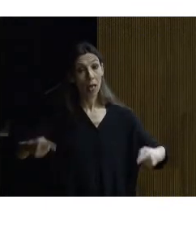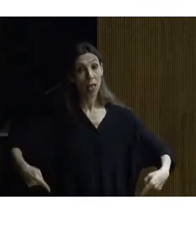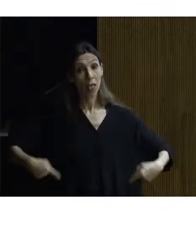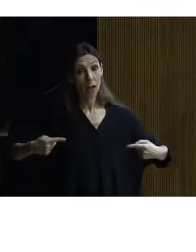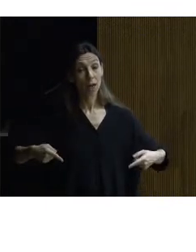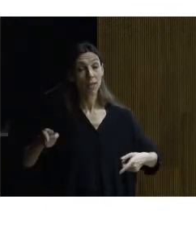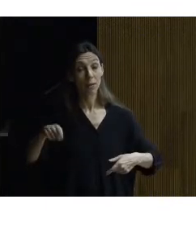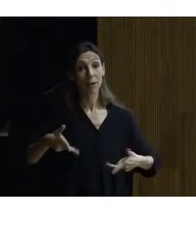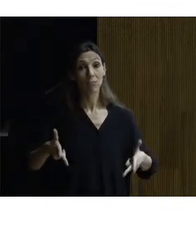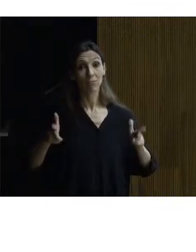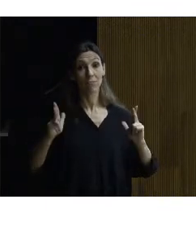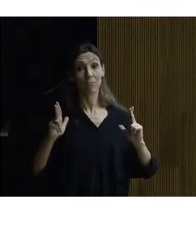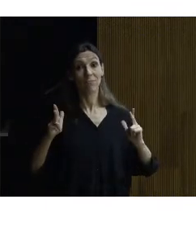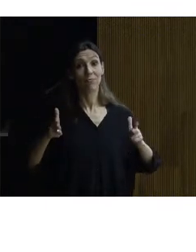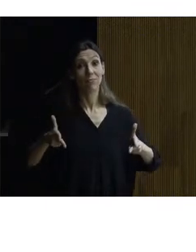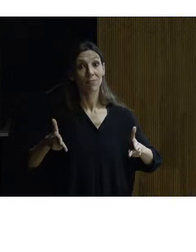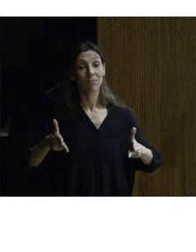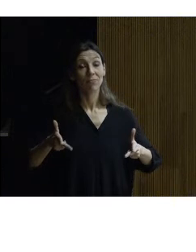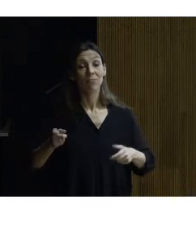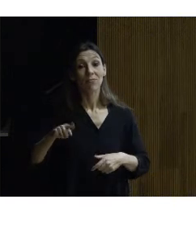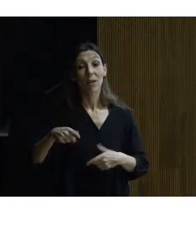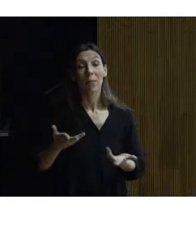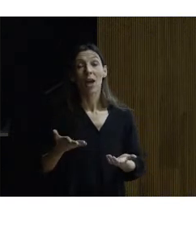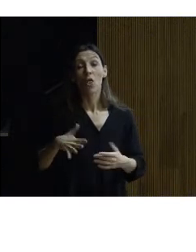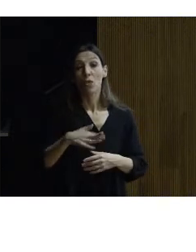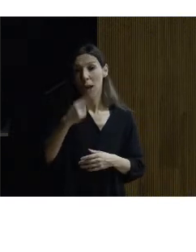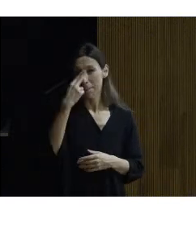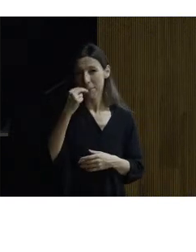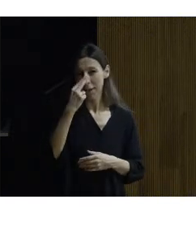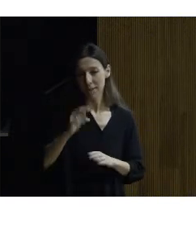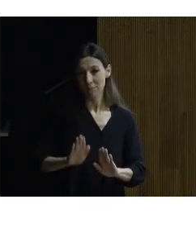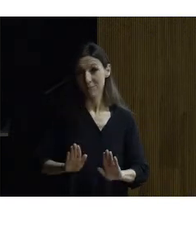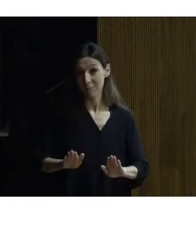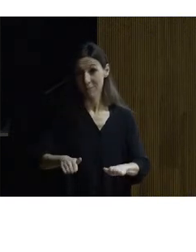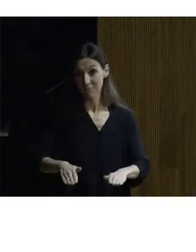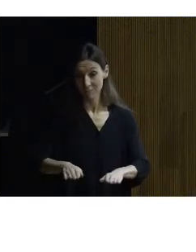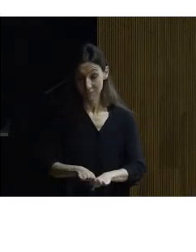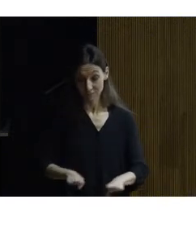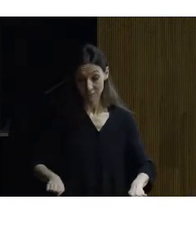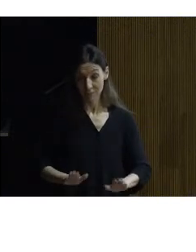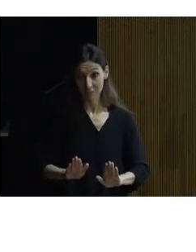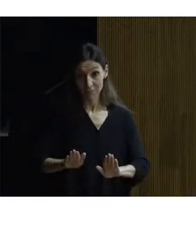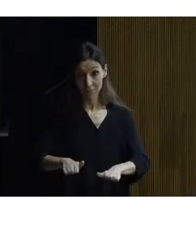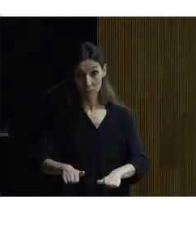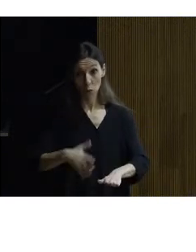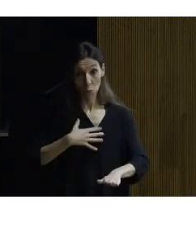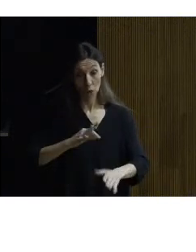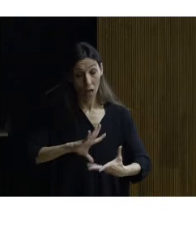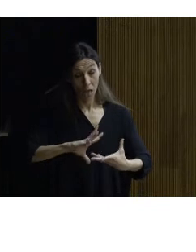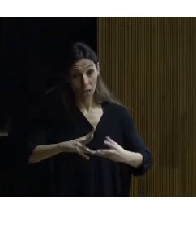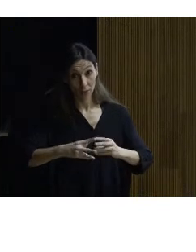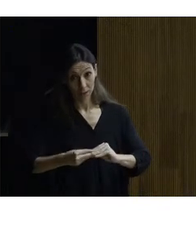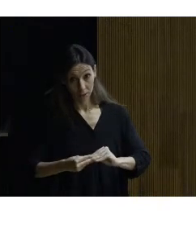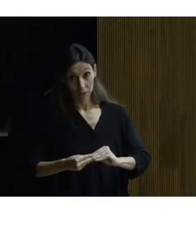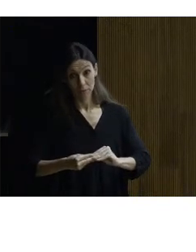reclinable y tiene a su vez reposapiés articulados extensibles adaptables pues a las